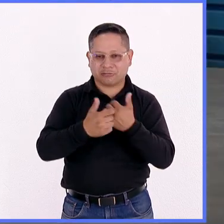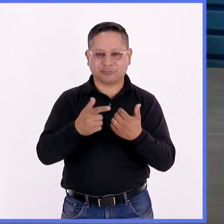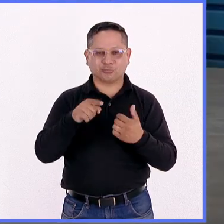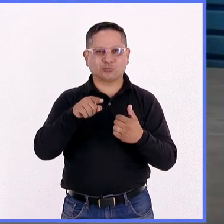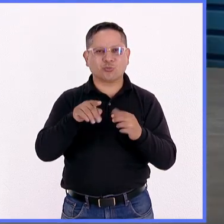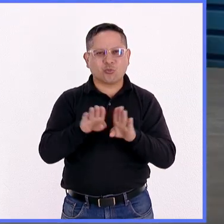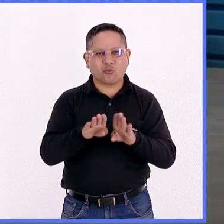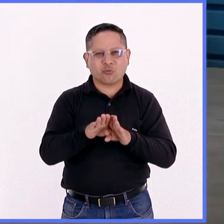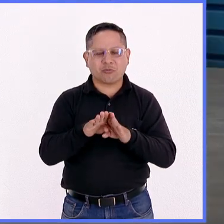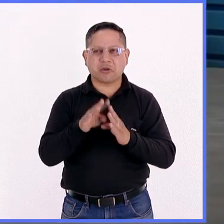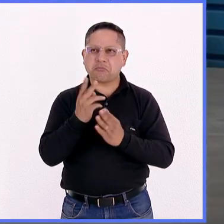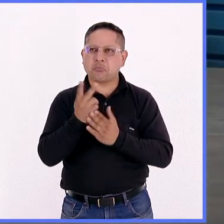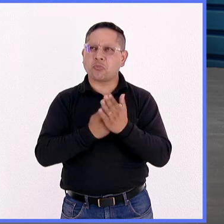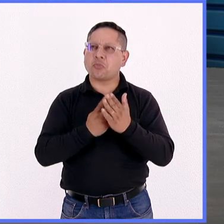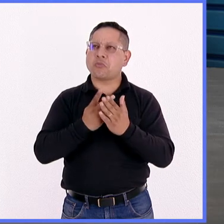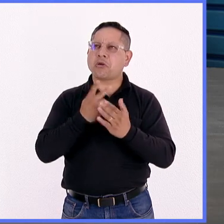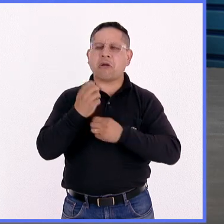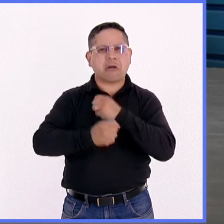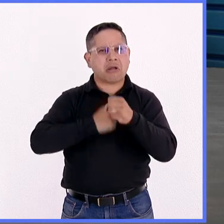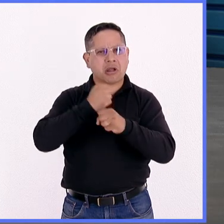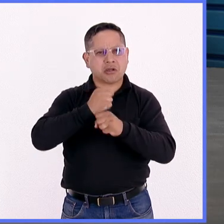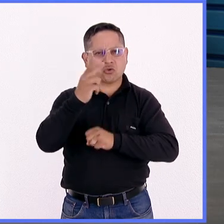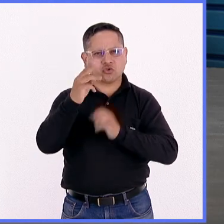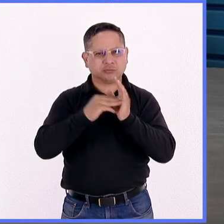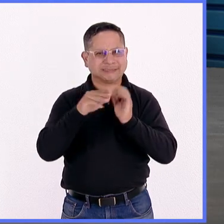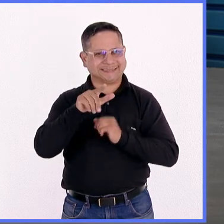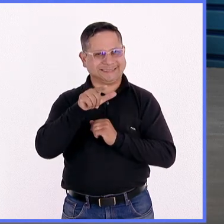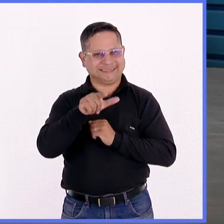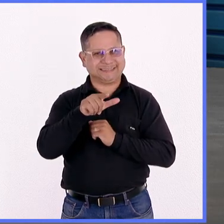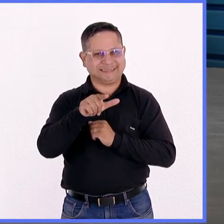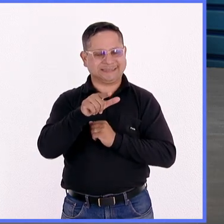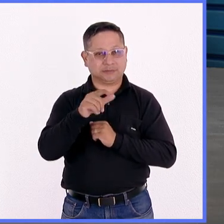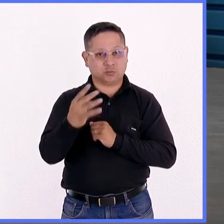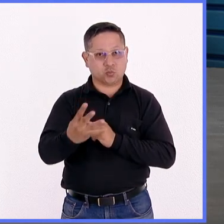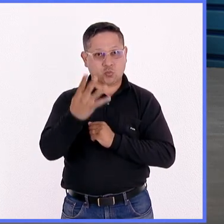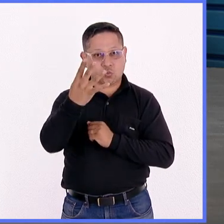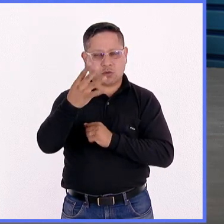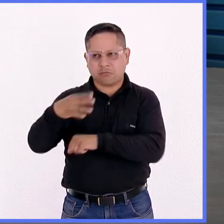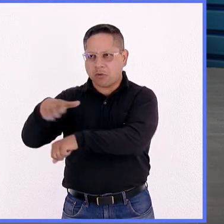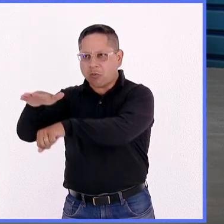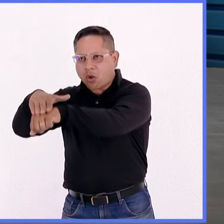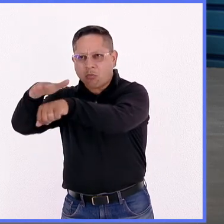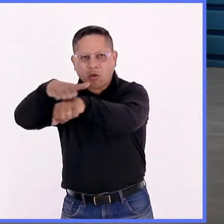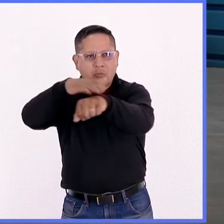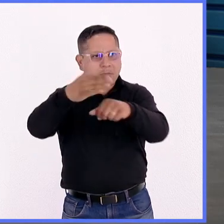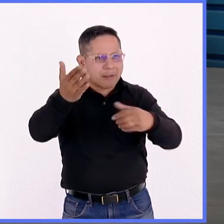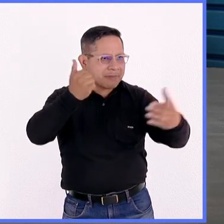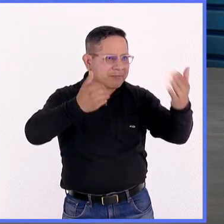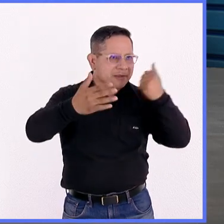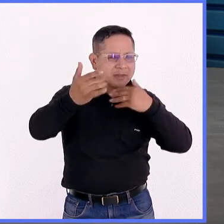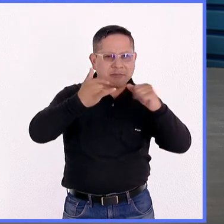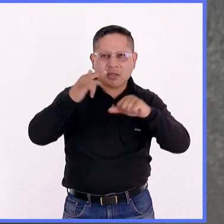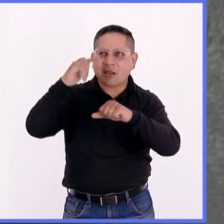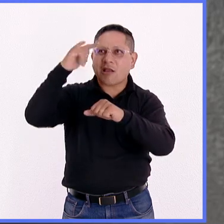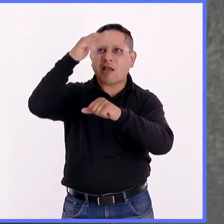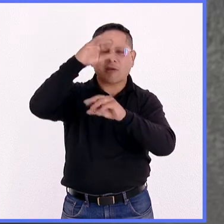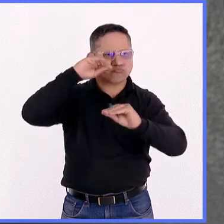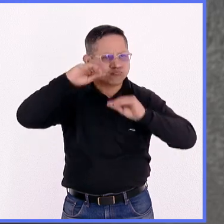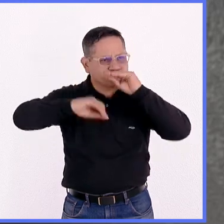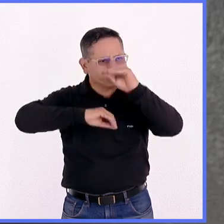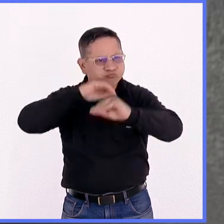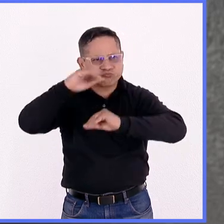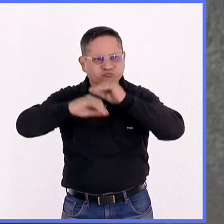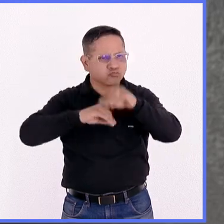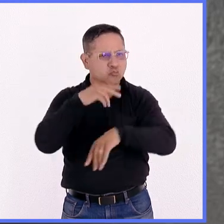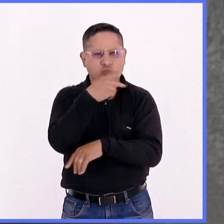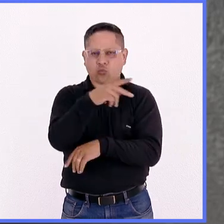en el programa desde 2017 ya cuatro convocatorias de este concurso de satélites que